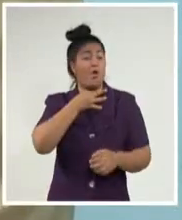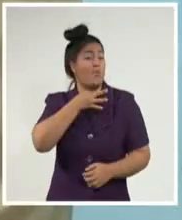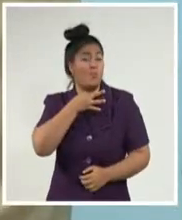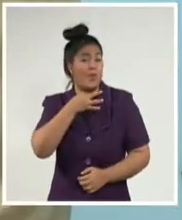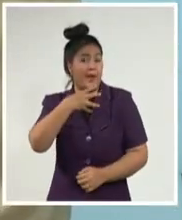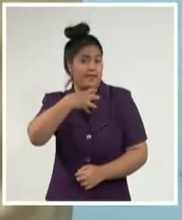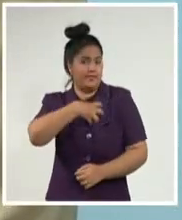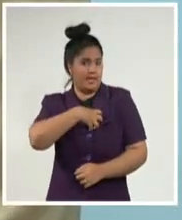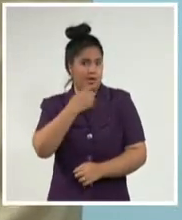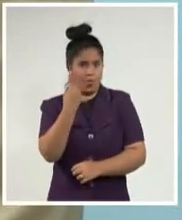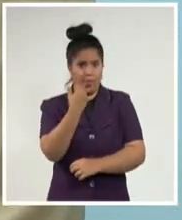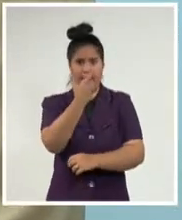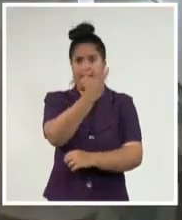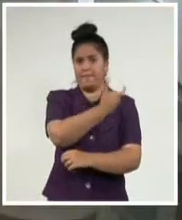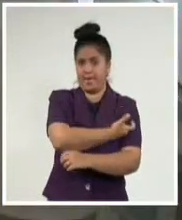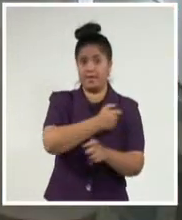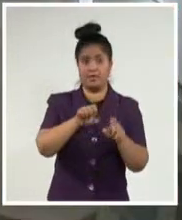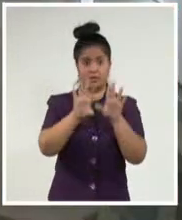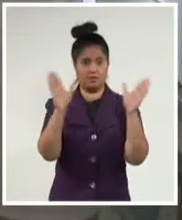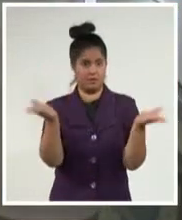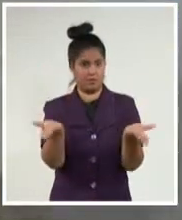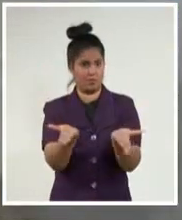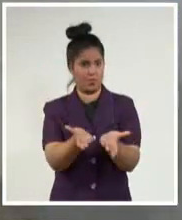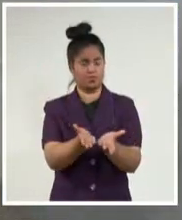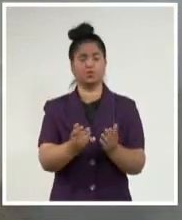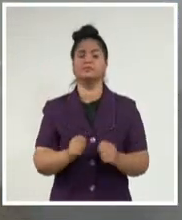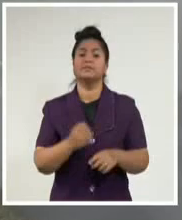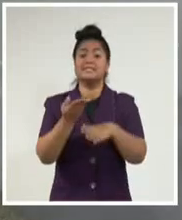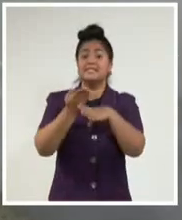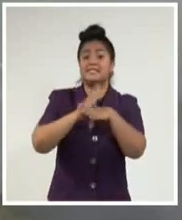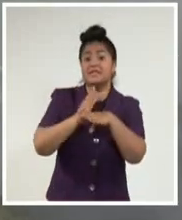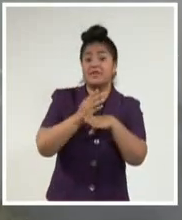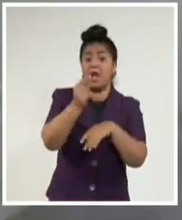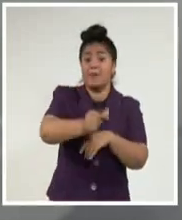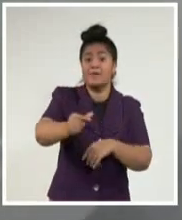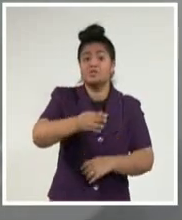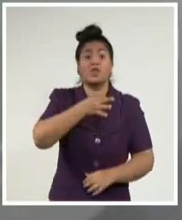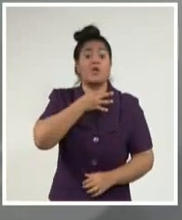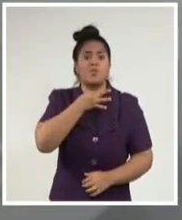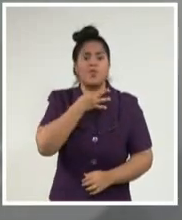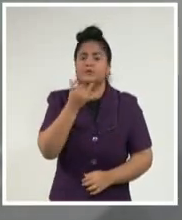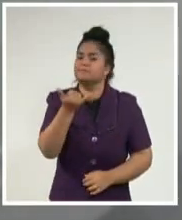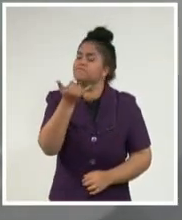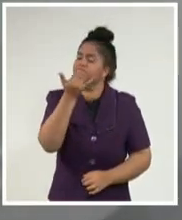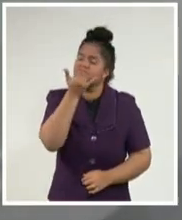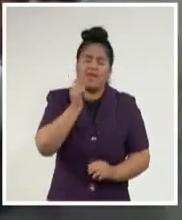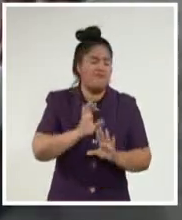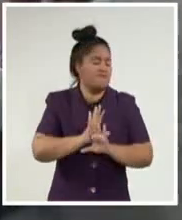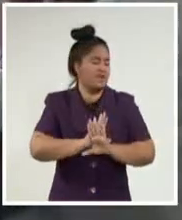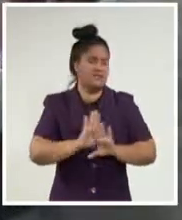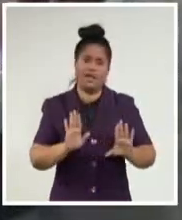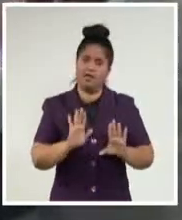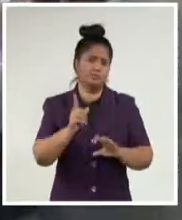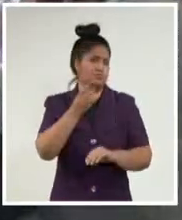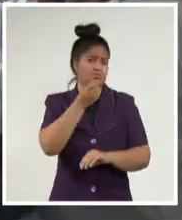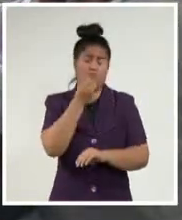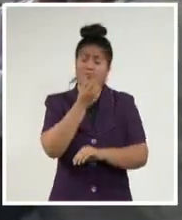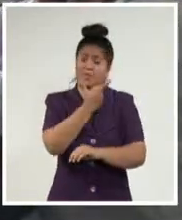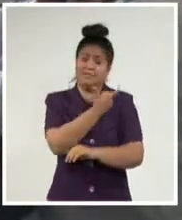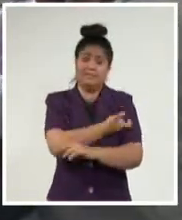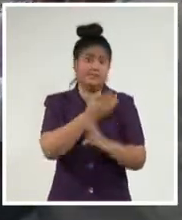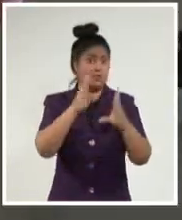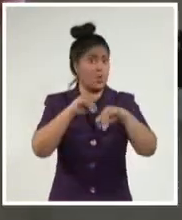menos la primera administración, muestra de la inequidad en el acceso equitativo a las vacunas contra el SARS-CoV-2. Desde finales del